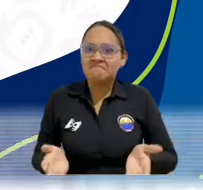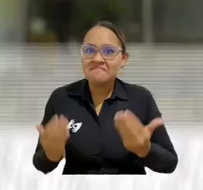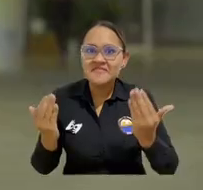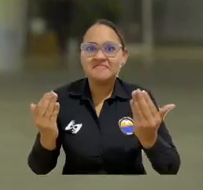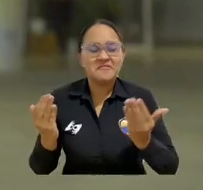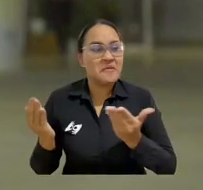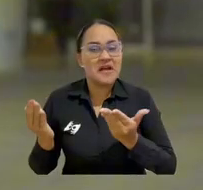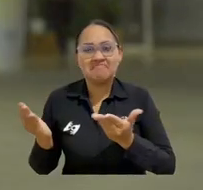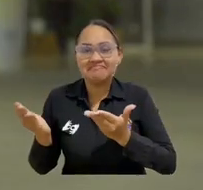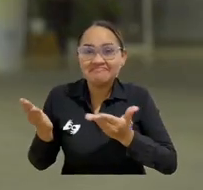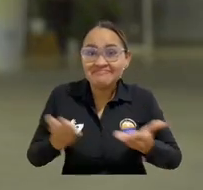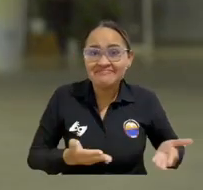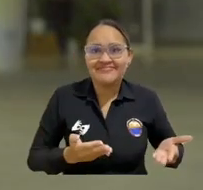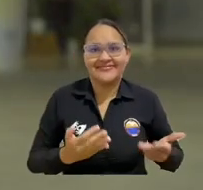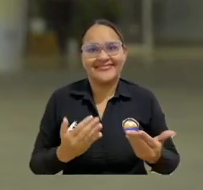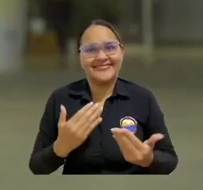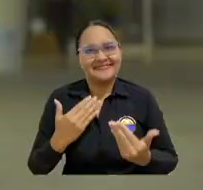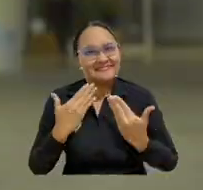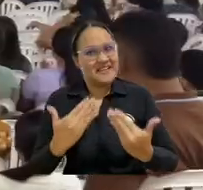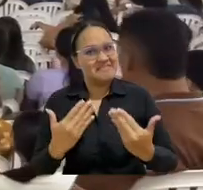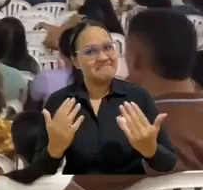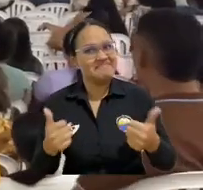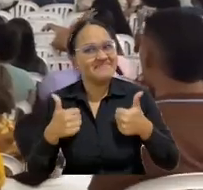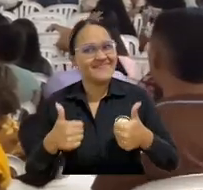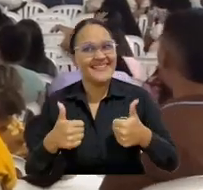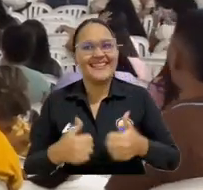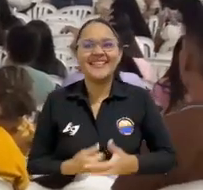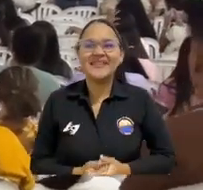Una buena acogida para nosotros que estamos comenzando.